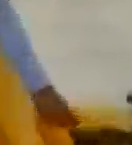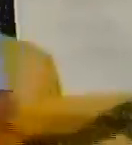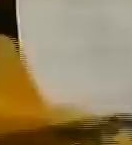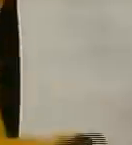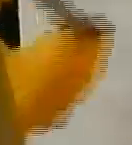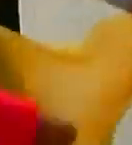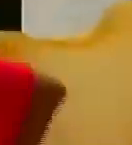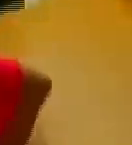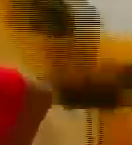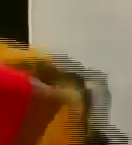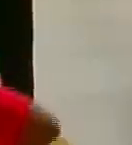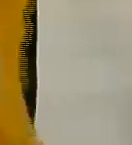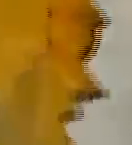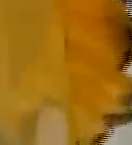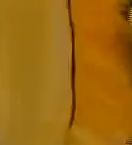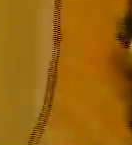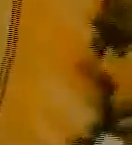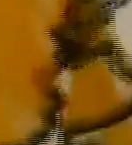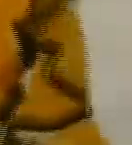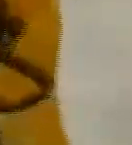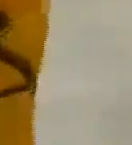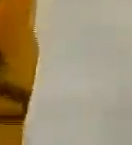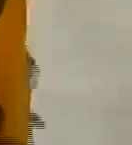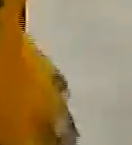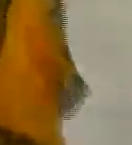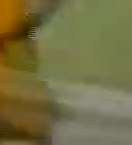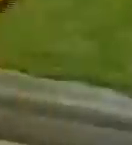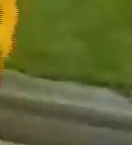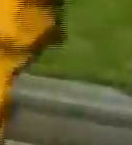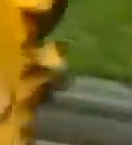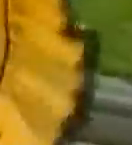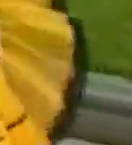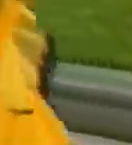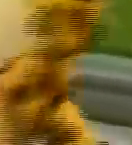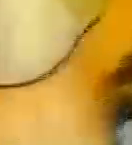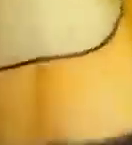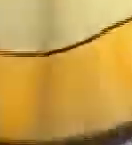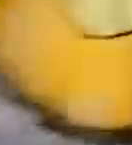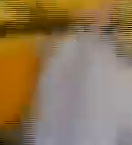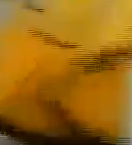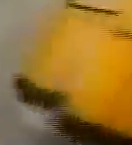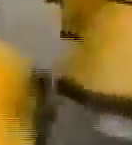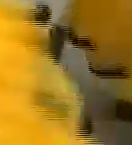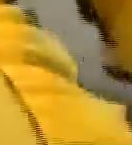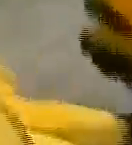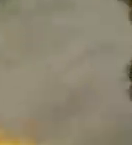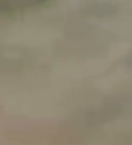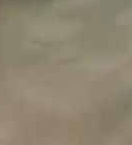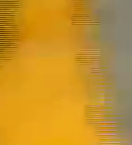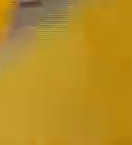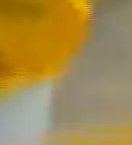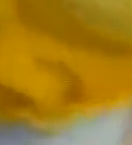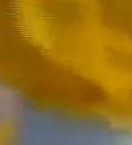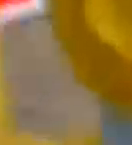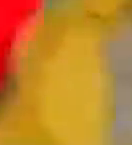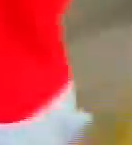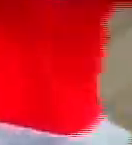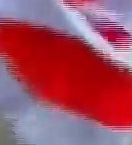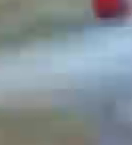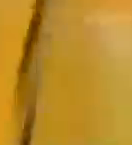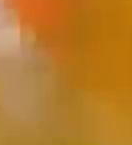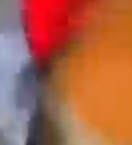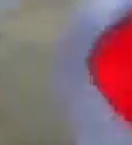con la compañía de los diferentes diputados que se encuentran hoy en el Parlamento Venezolano